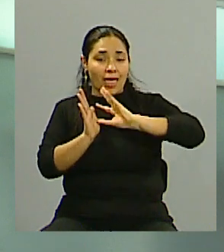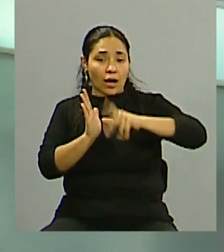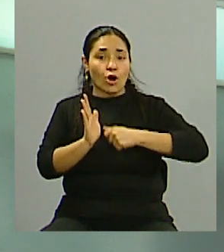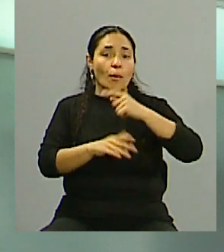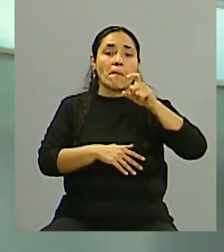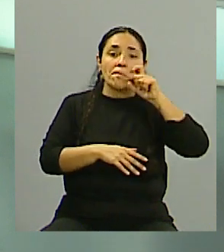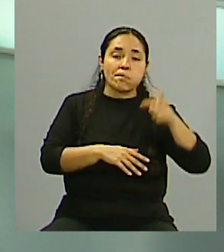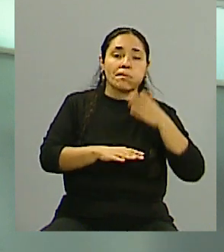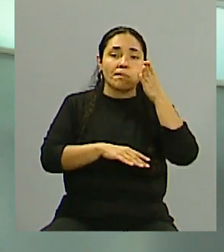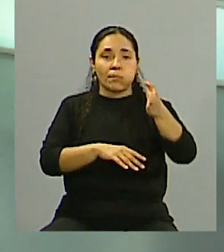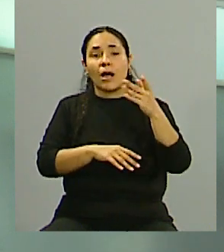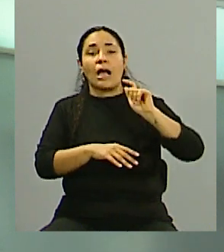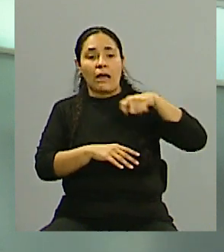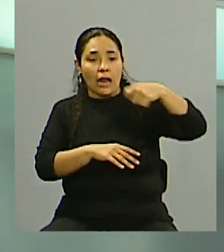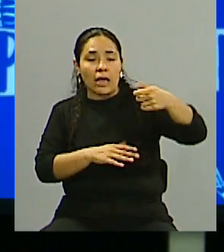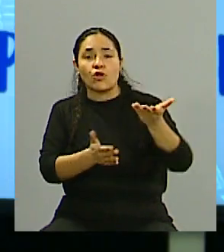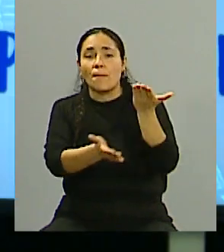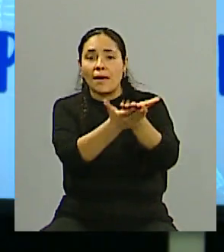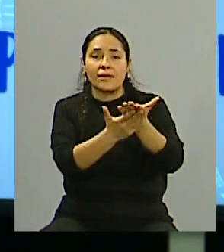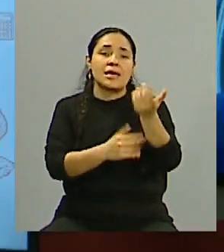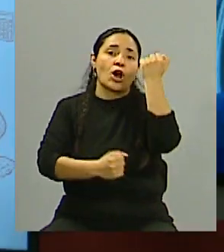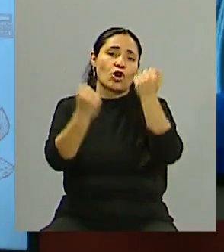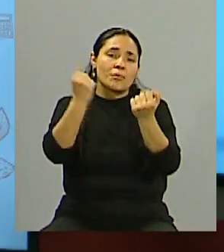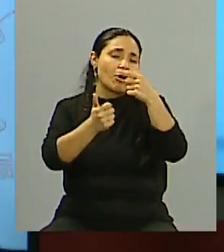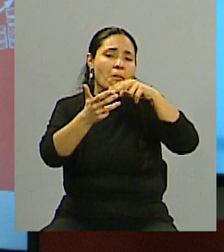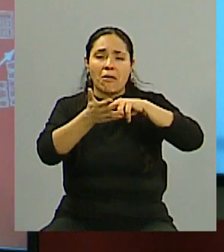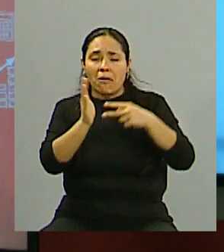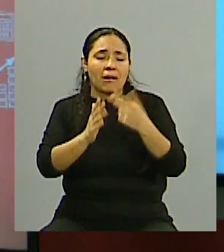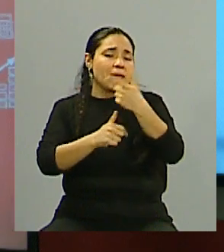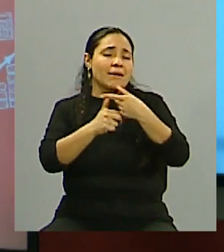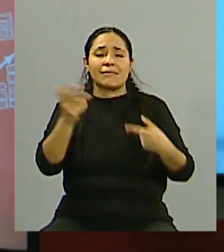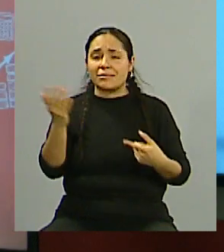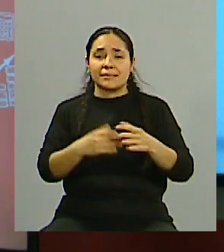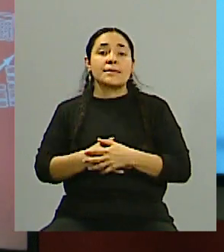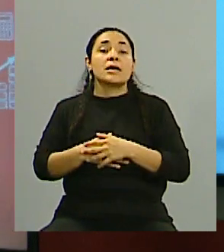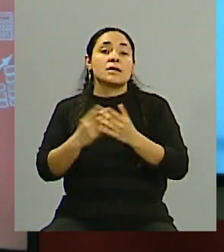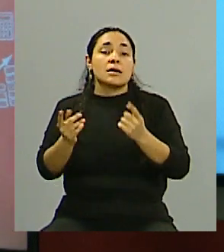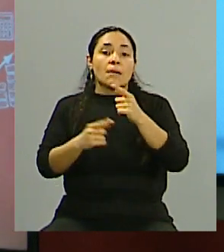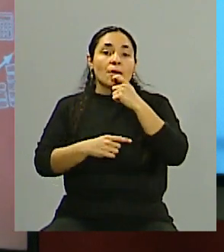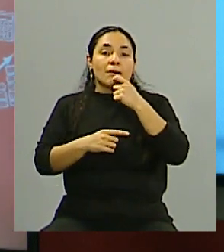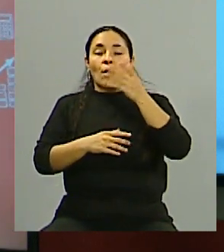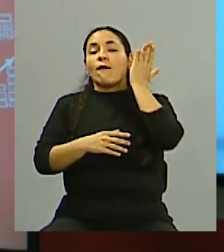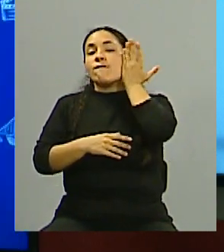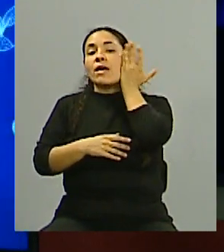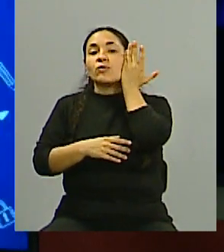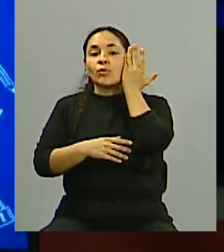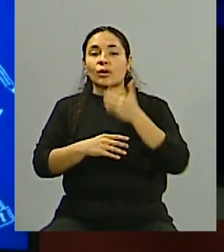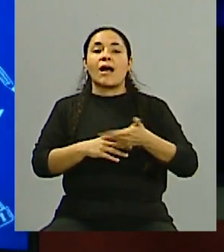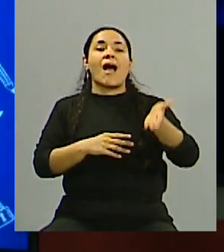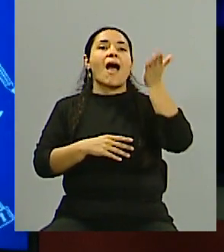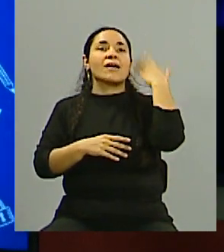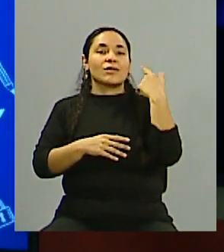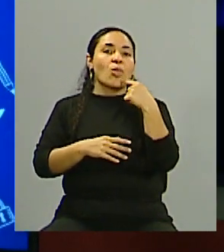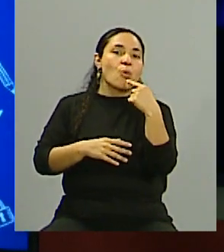economía, mil cosas. Hay países que, usted ponía ejemplo Facebook, ¿no? Que era lo que en algún momento se